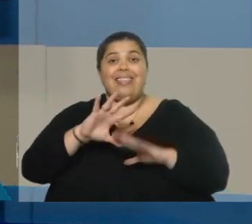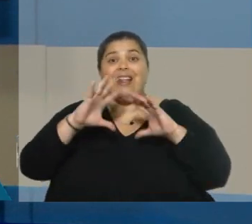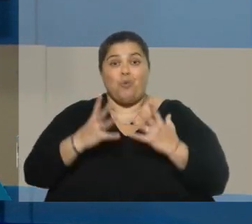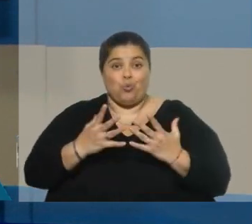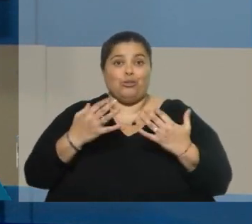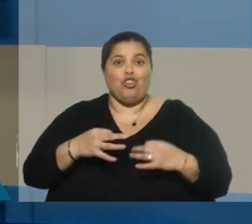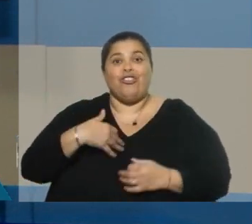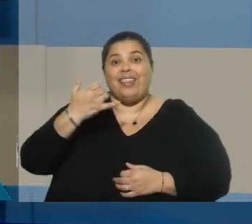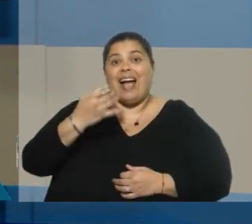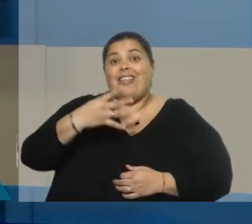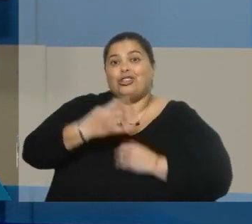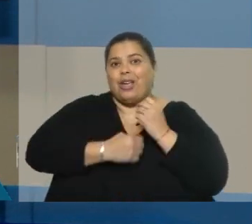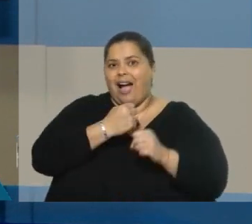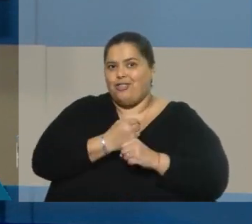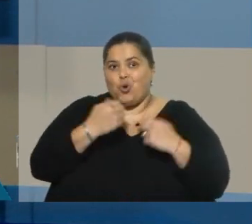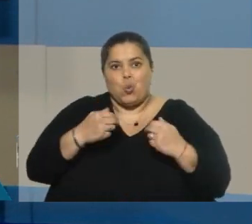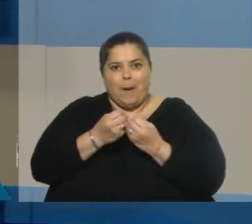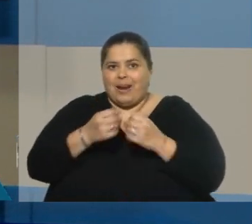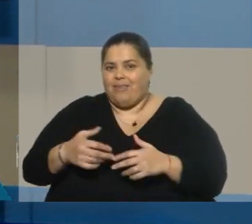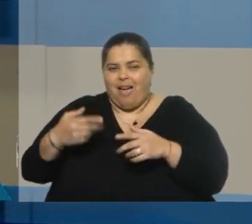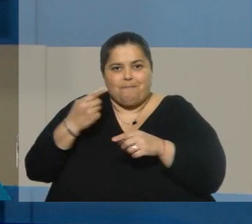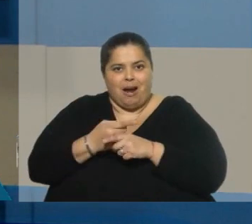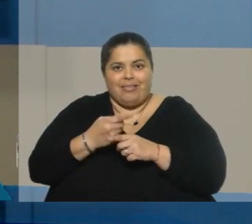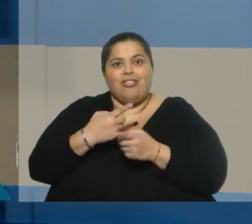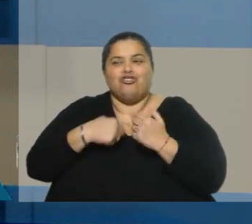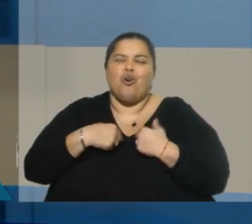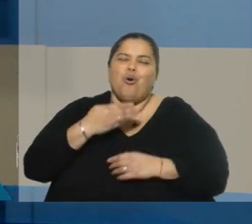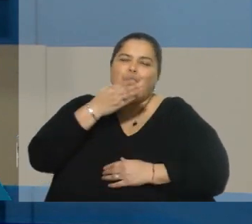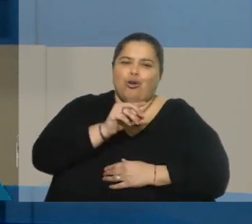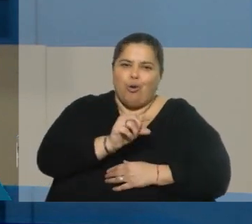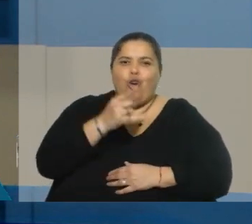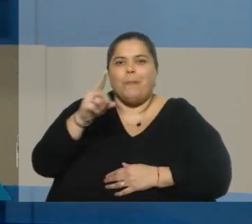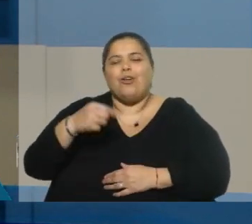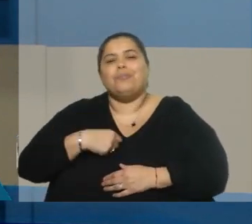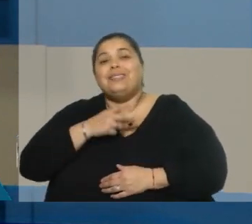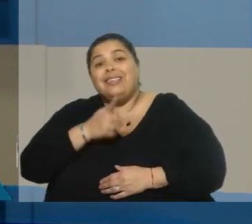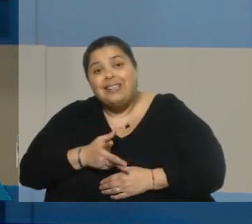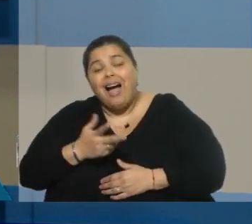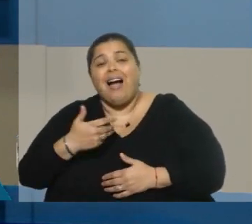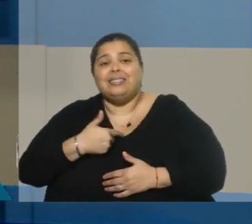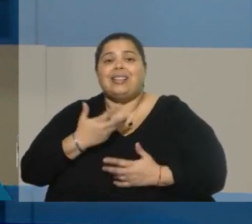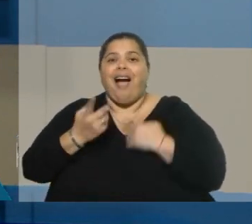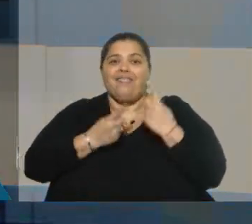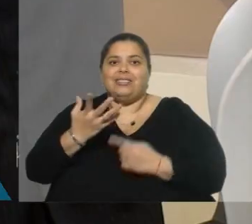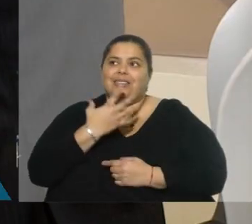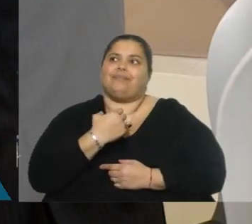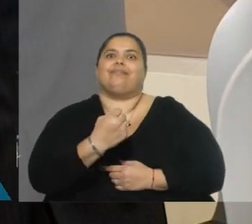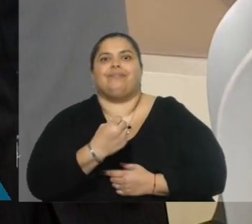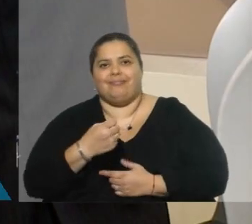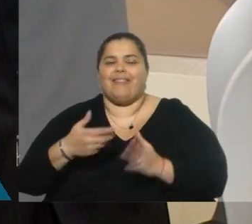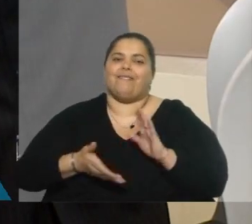en la que no me perdía un partido. Ahora voy menos, pero mis hijas muchas veces me arrastran y me convocan